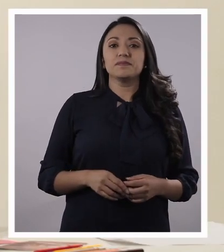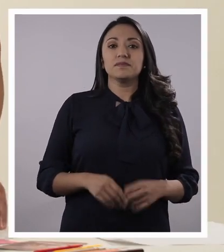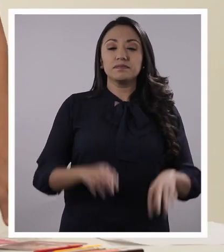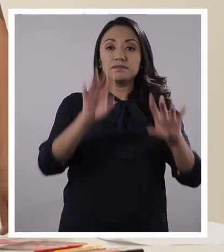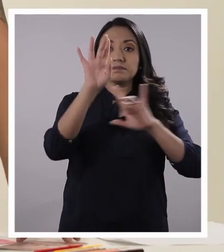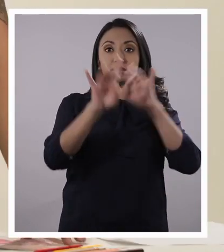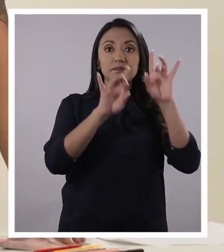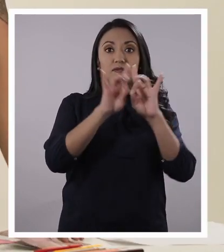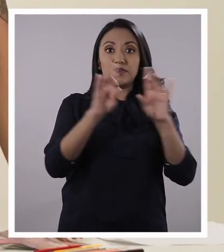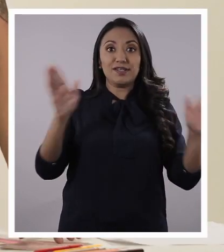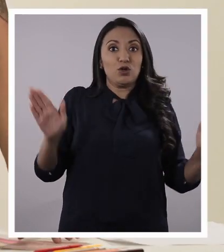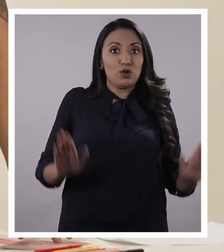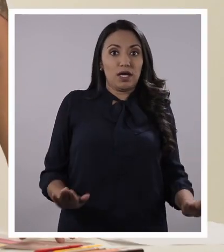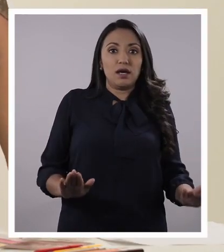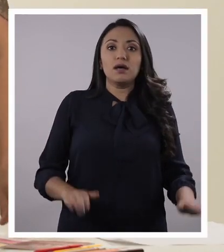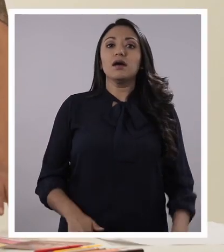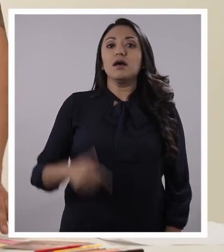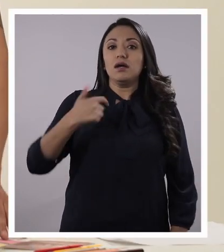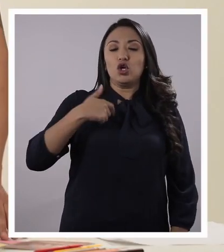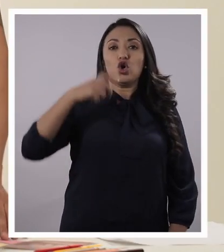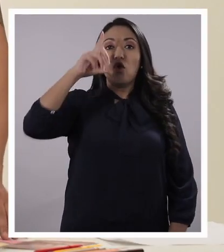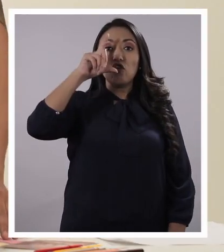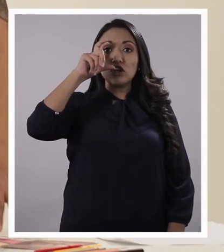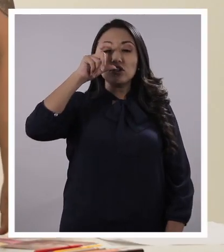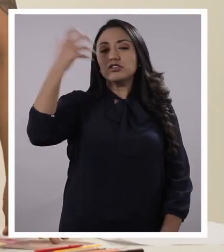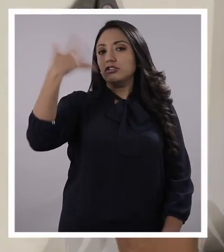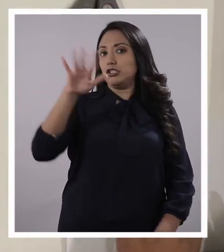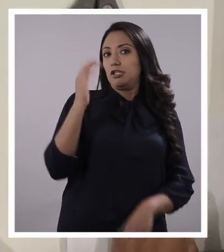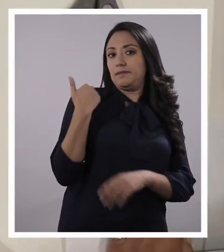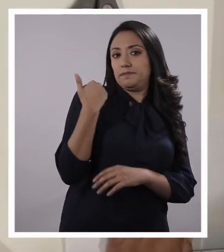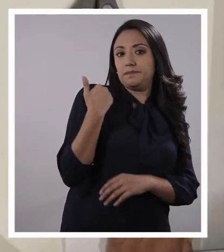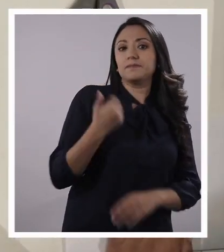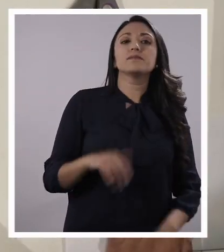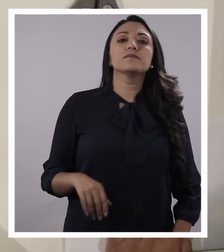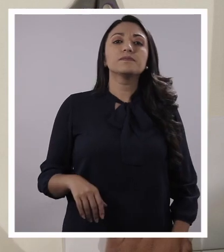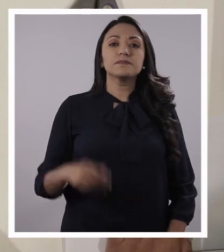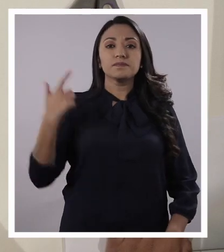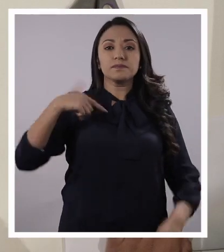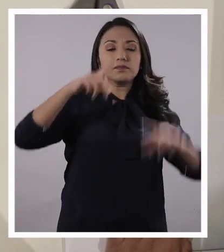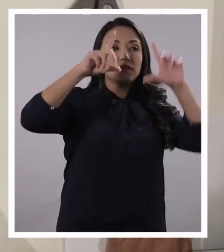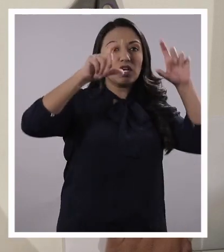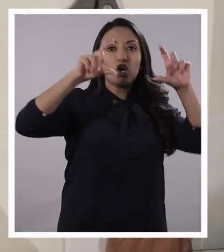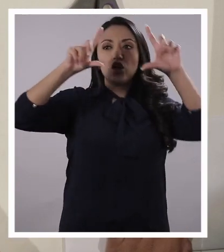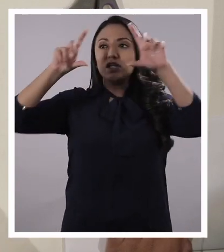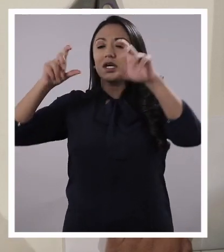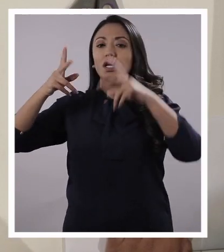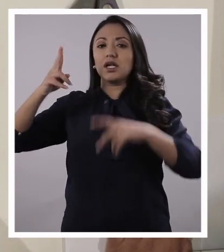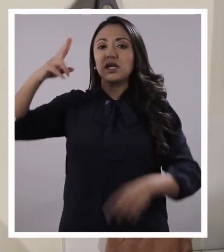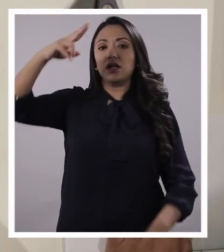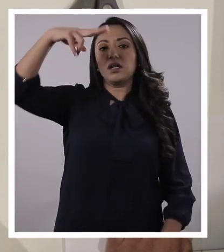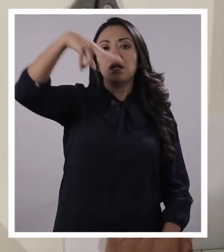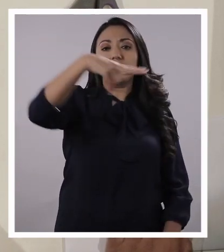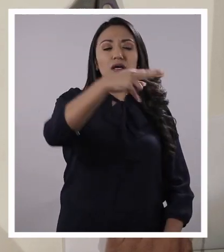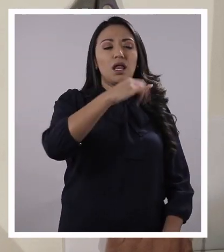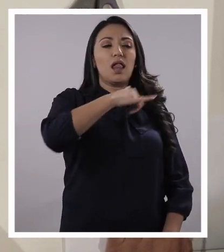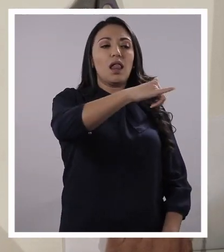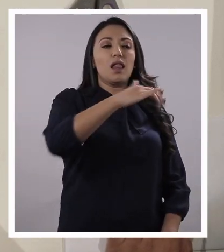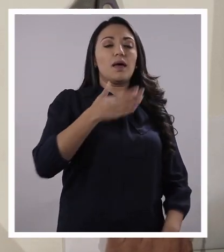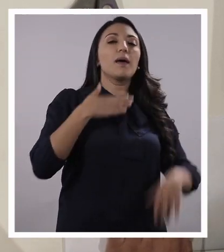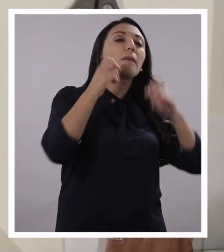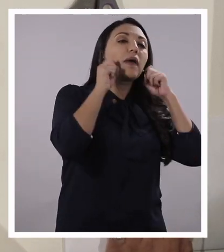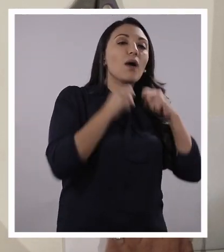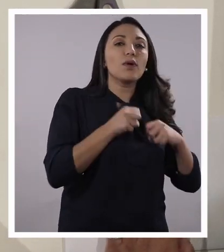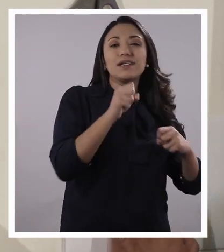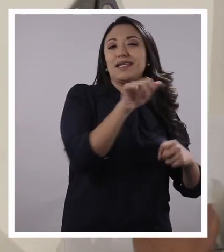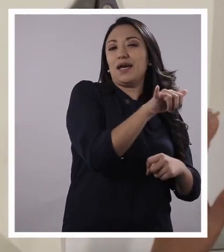Muy bien, ya tenemos aquí. Yo tengo ya mis fotos. ¿Tú qué tienes, Pancho? Yo tengo unos recortes de una abuelita que es parecida a mi abuelita, pero no es mi